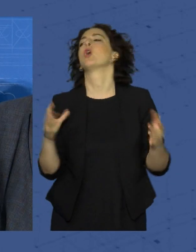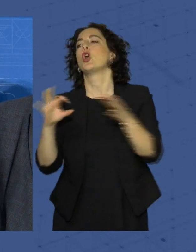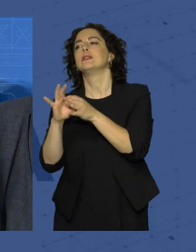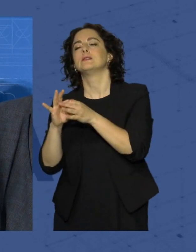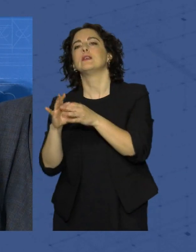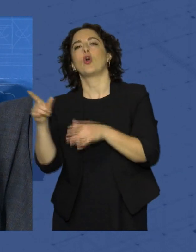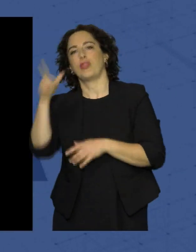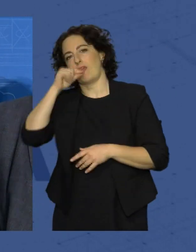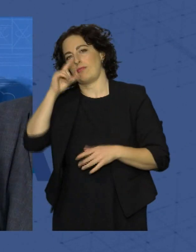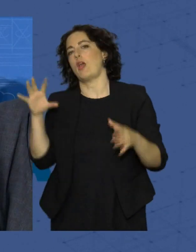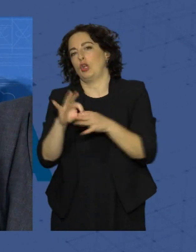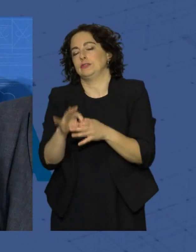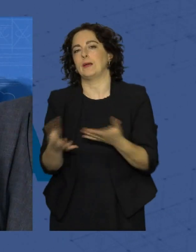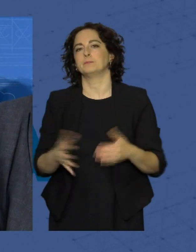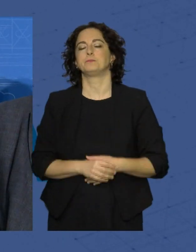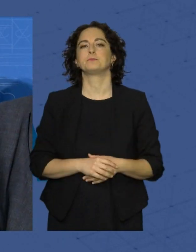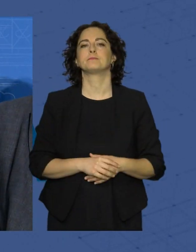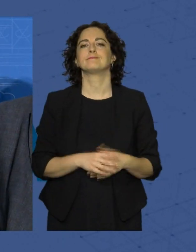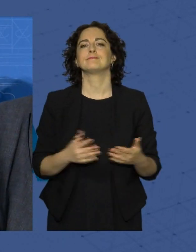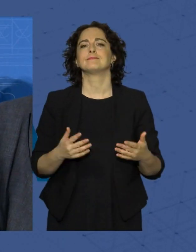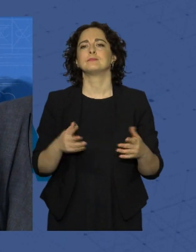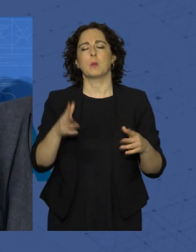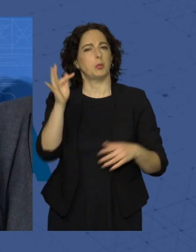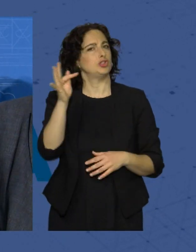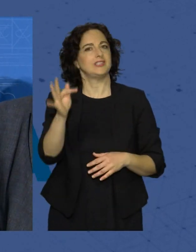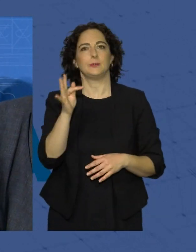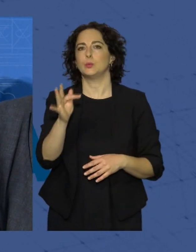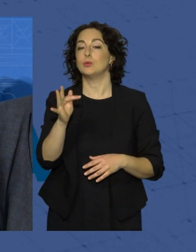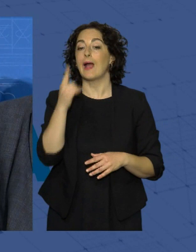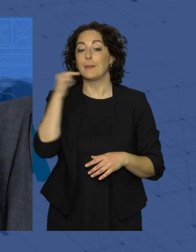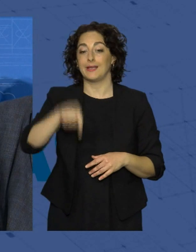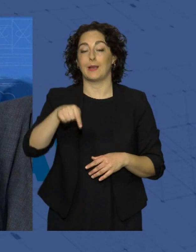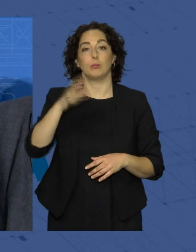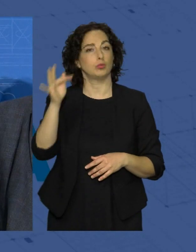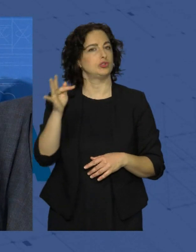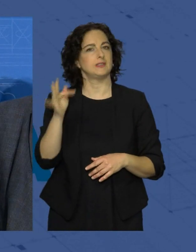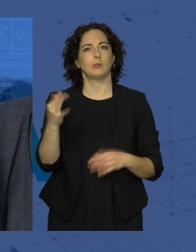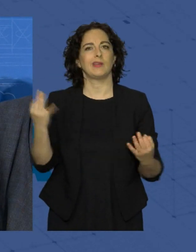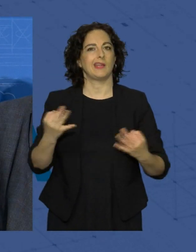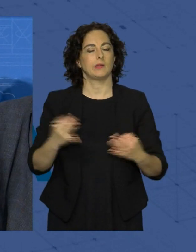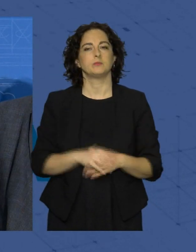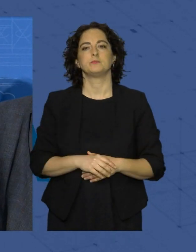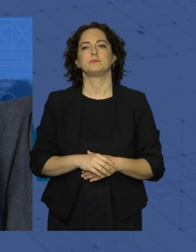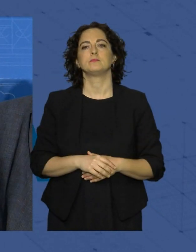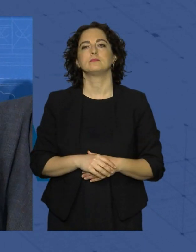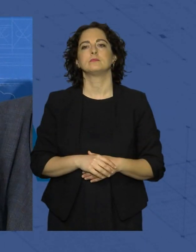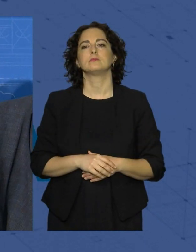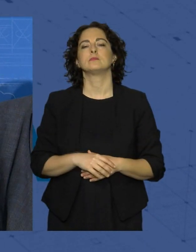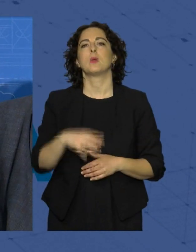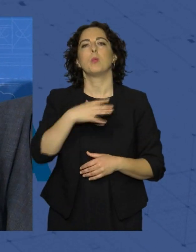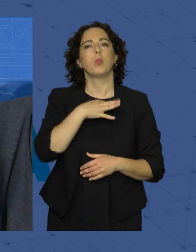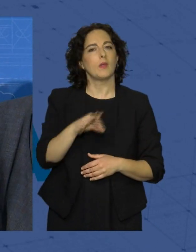la ciencia. Es muy positivo que Almería ha podido